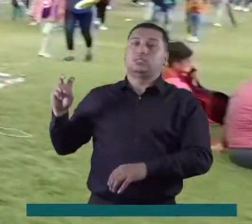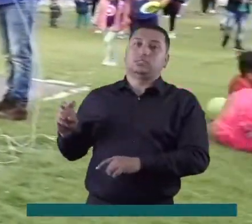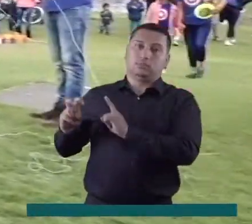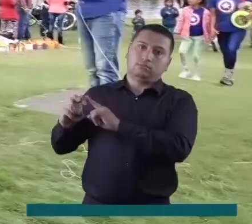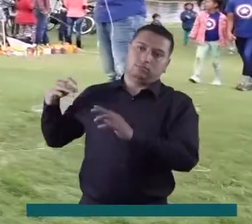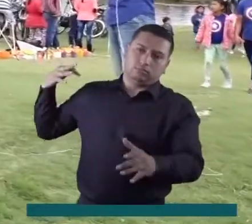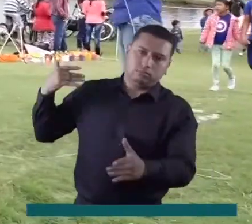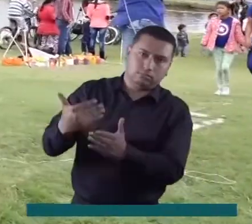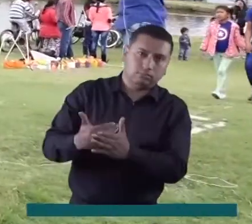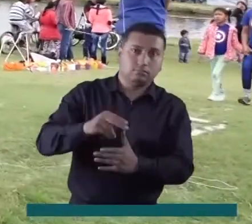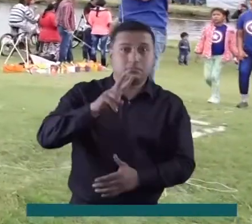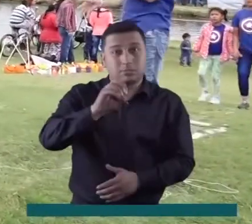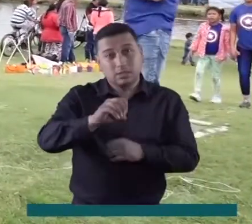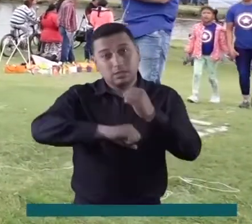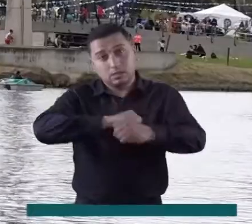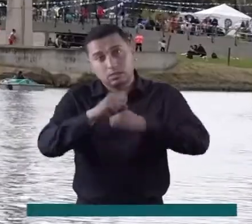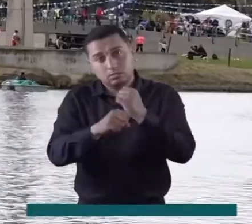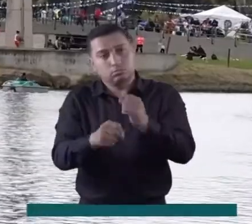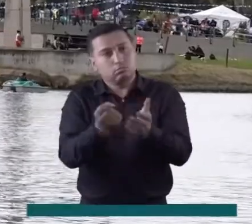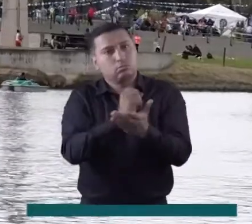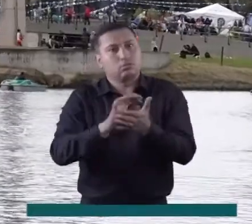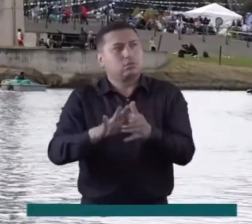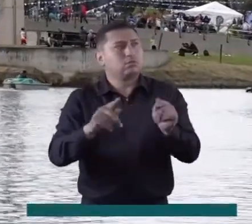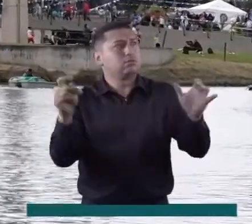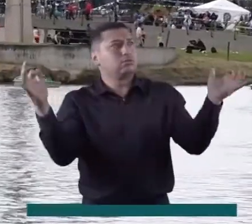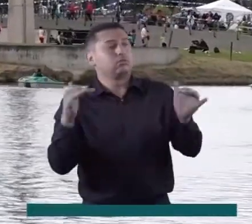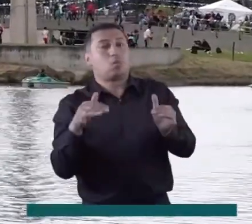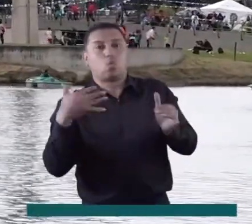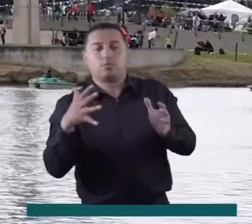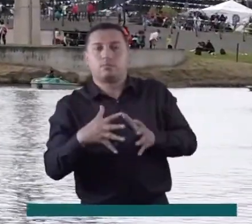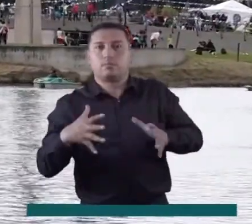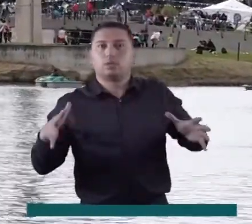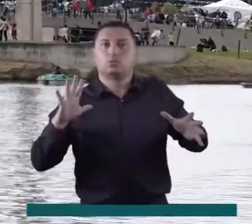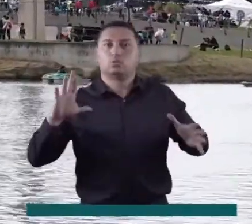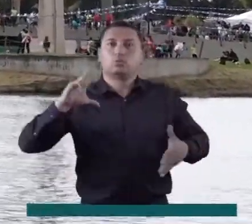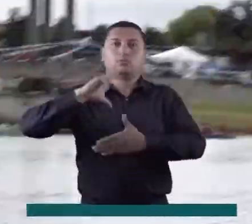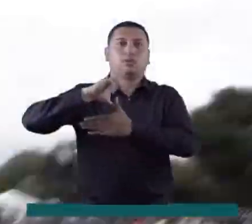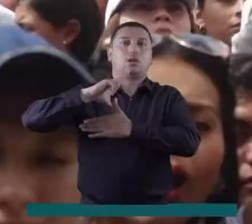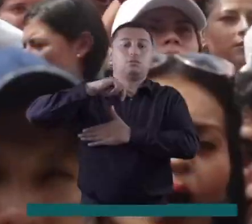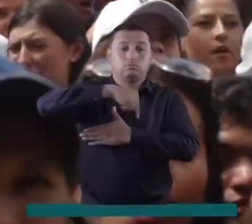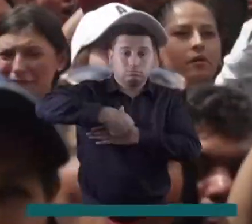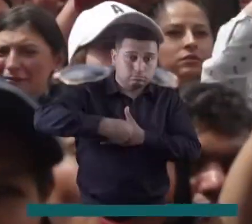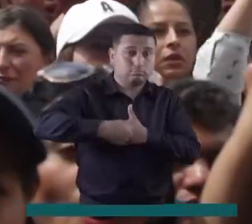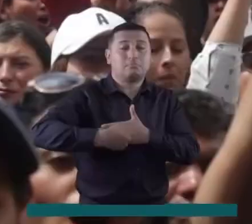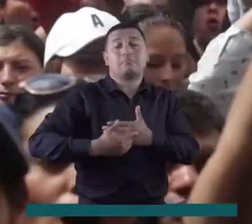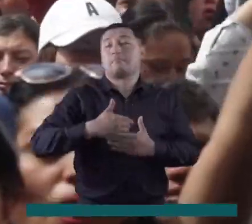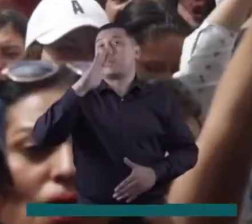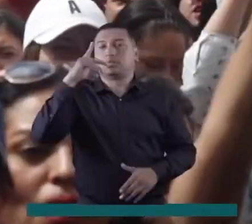más de dos décadas se ha convertido en el evento gratuito al aire libre más grande de América Latina.